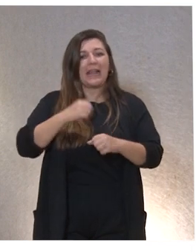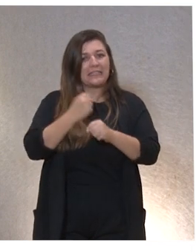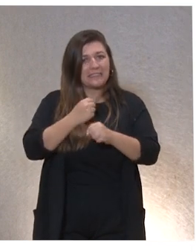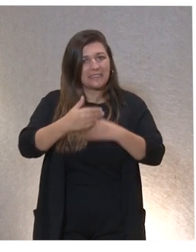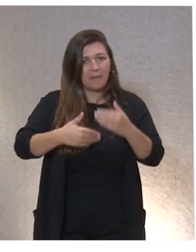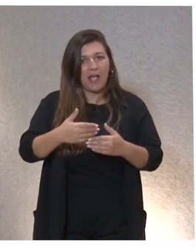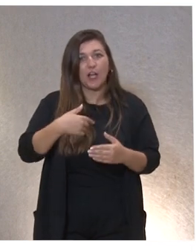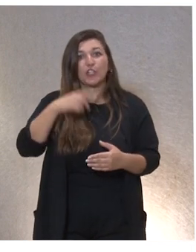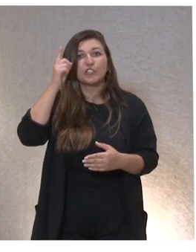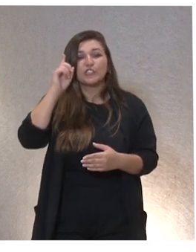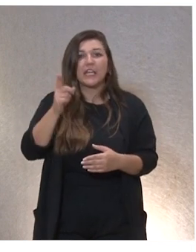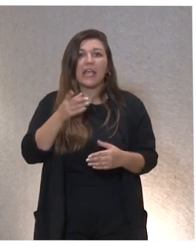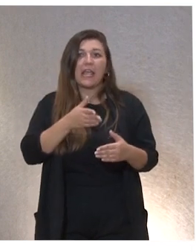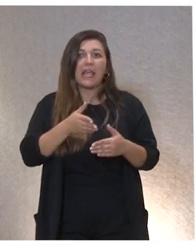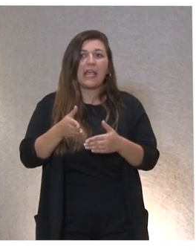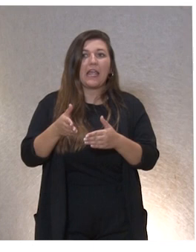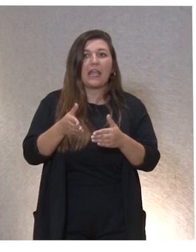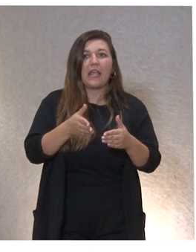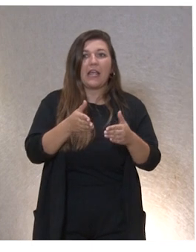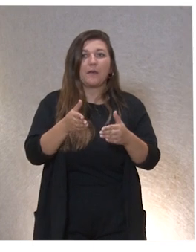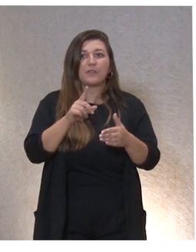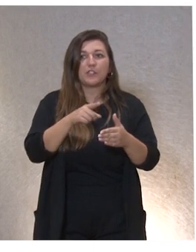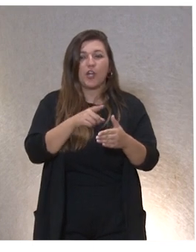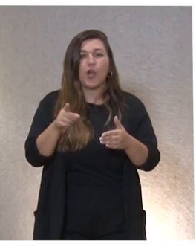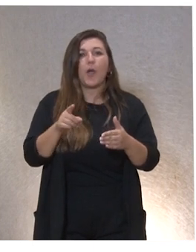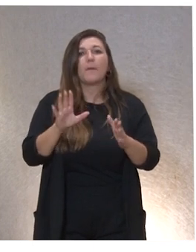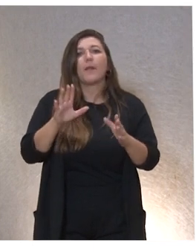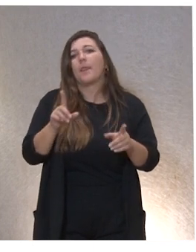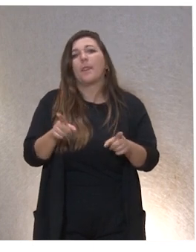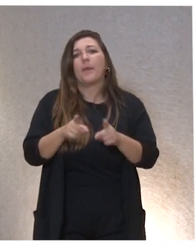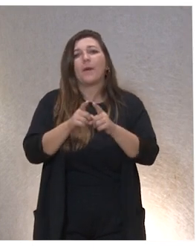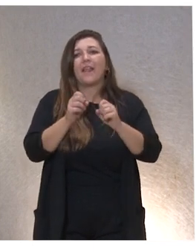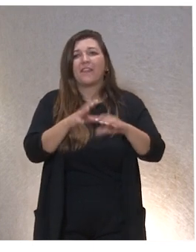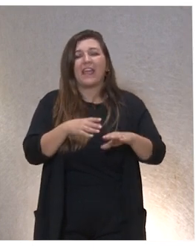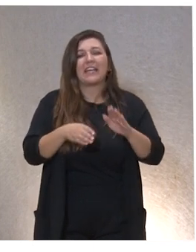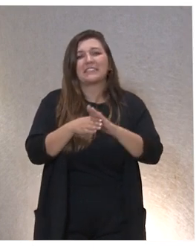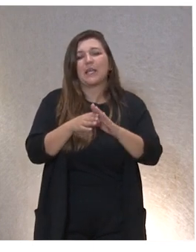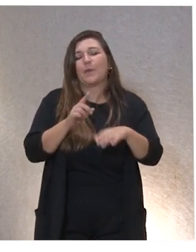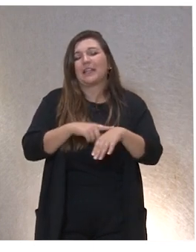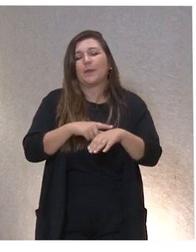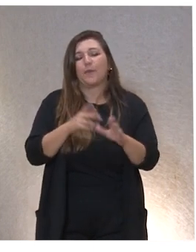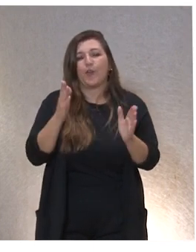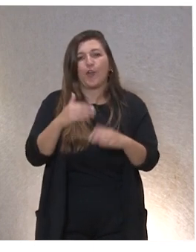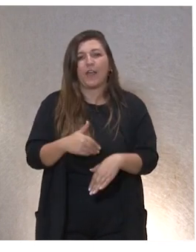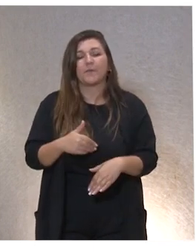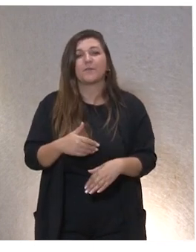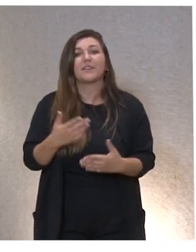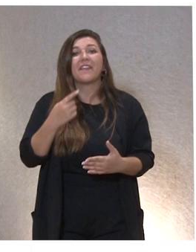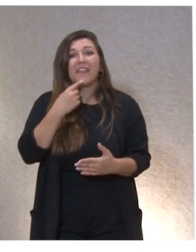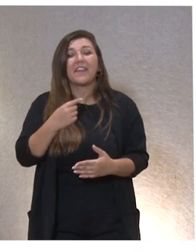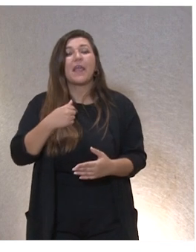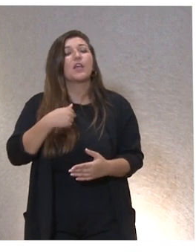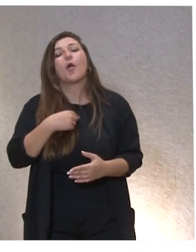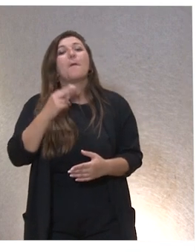No sé si estoy yendo por el camino, ¿eh? Pero igual lo voy a dejar y voy a seguir porque es que si no, no me va a dar tiempo. Y dicen, mis